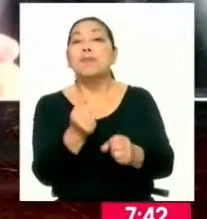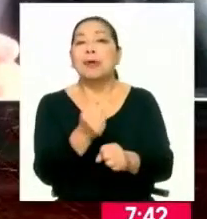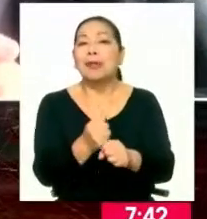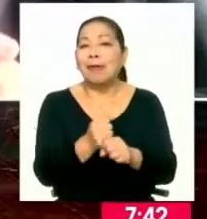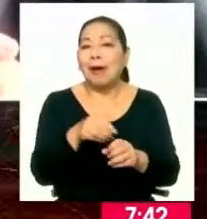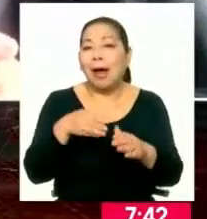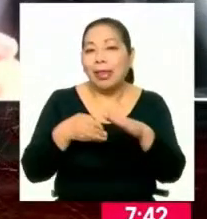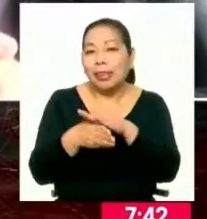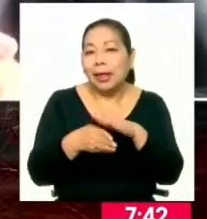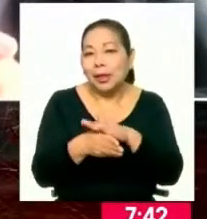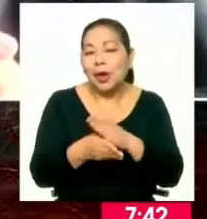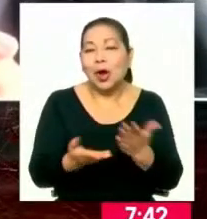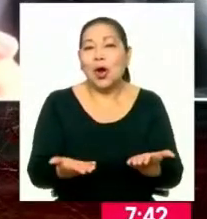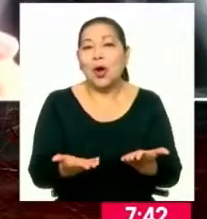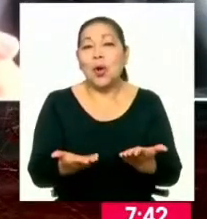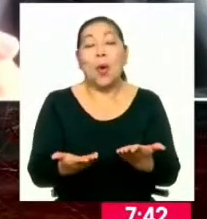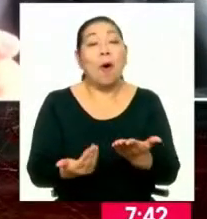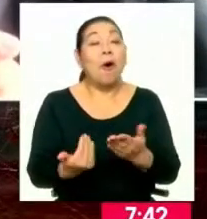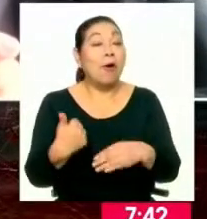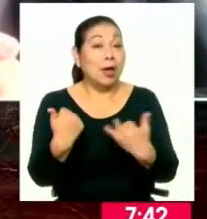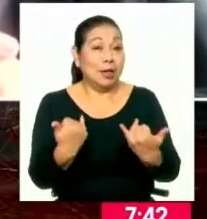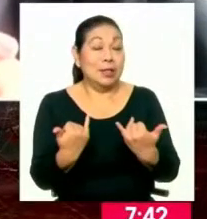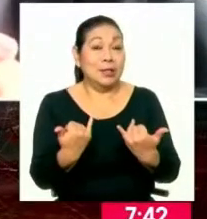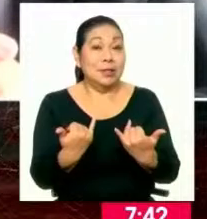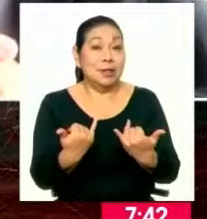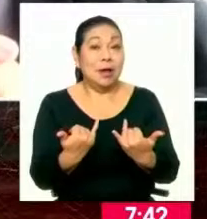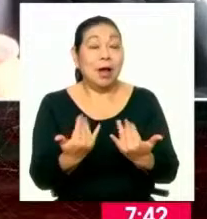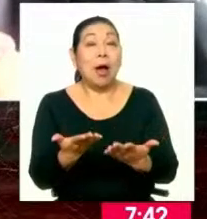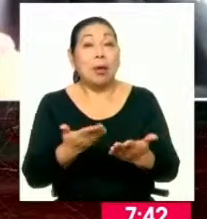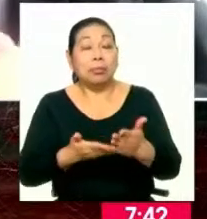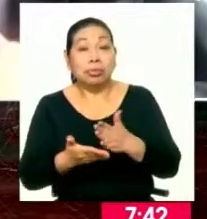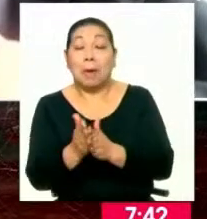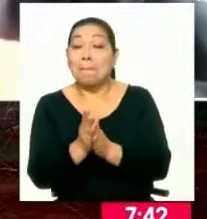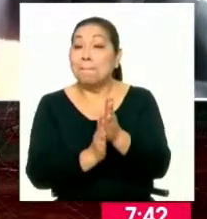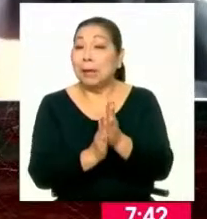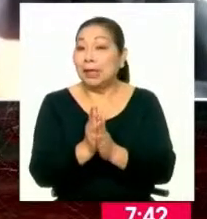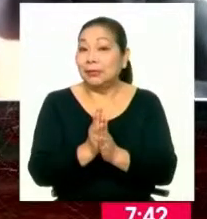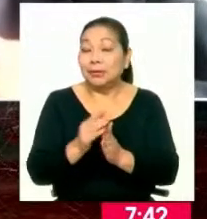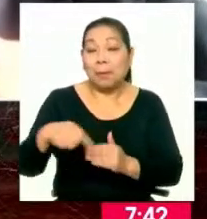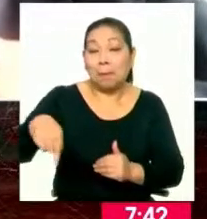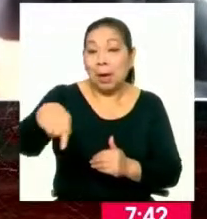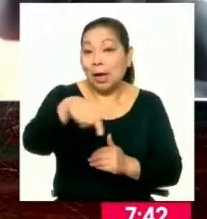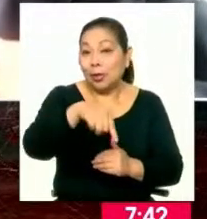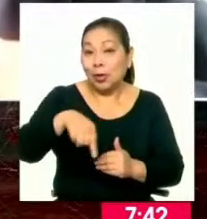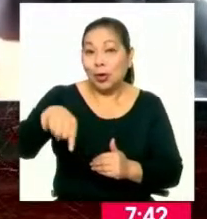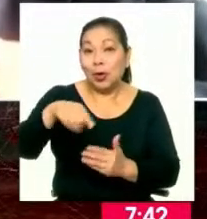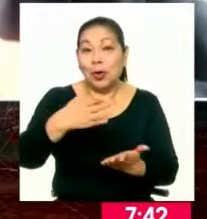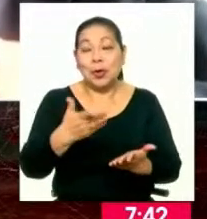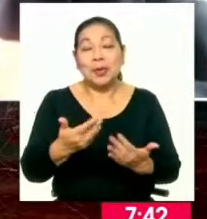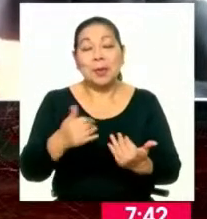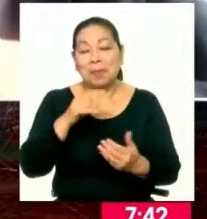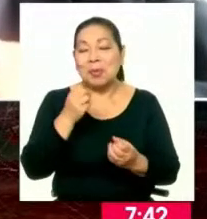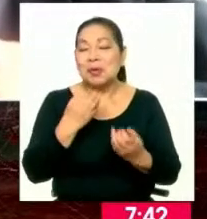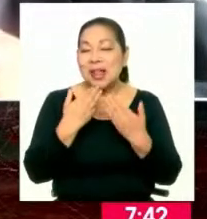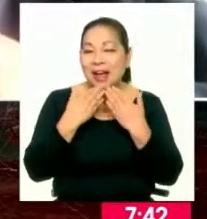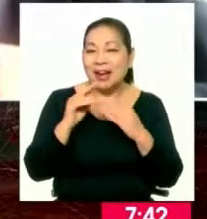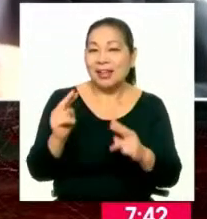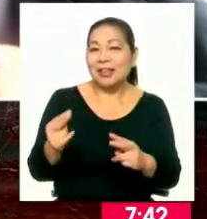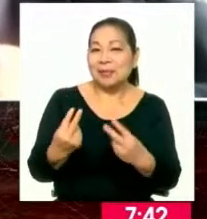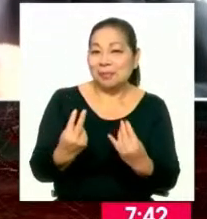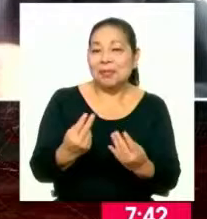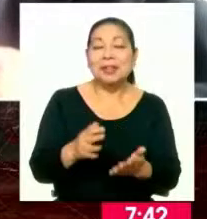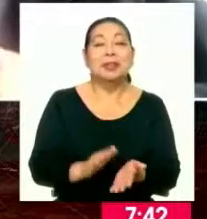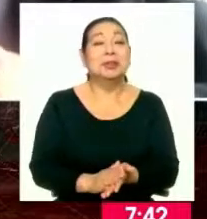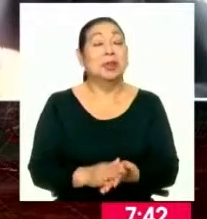este módulo, esta unidad de flagrancia en beneficio de la administración de justicia en nuestro país. Muchísimas gracias por